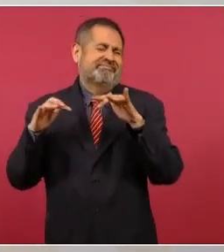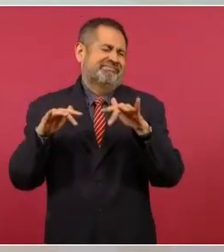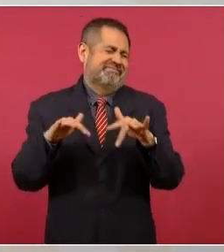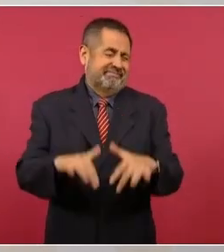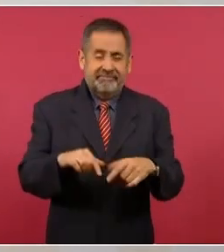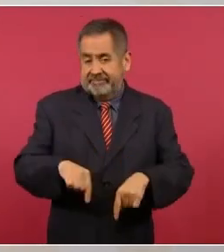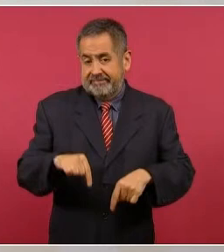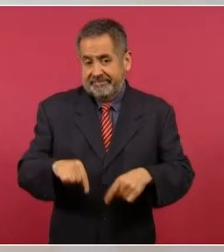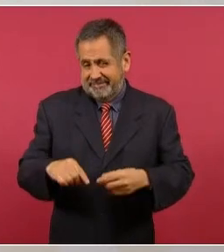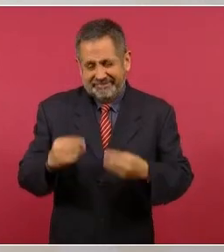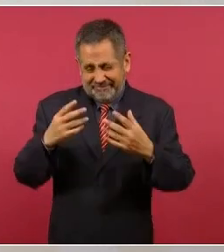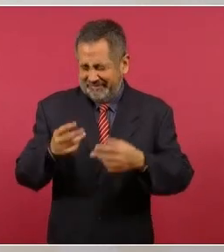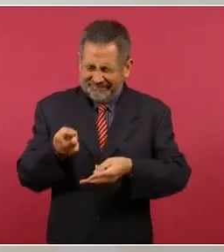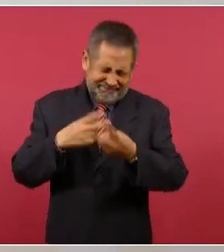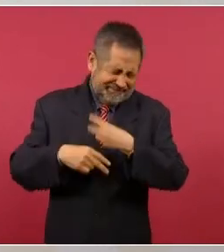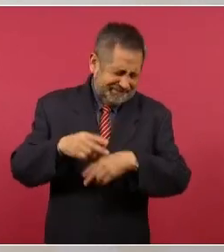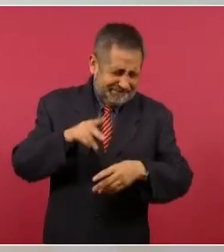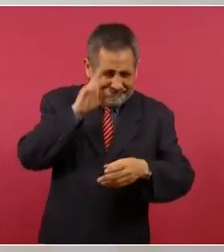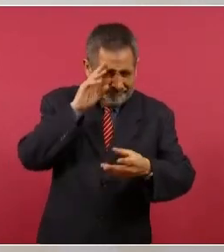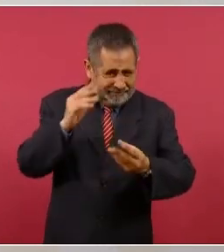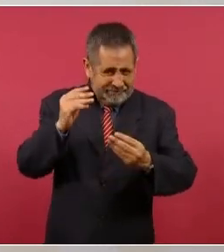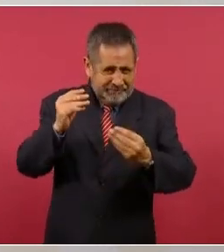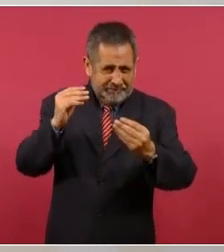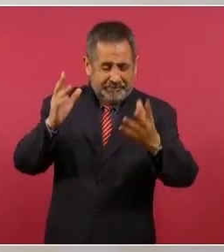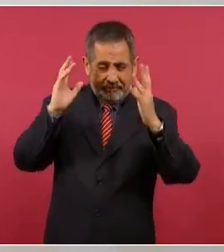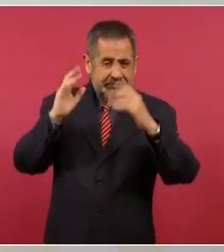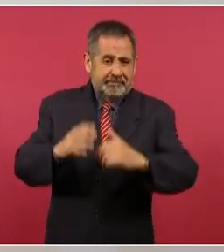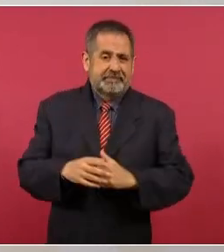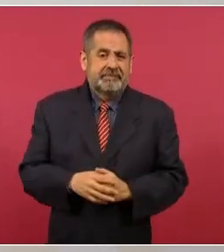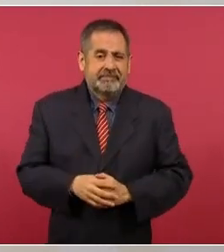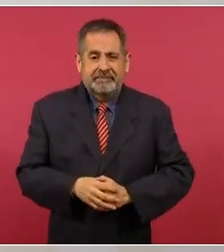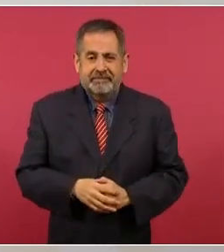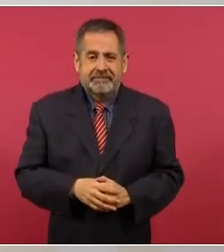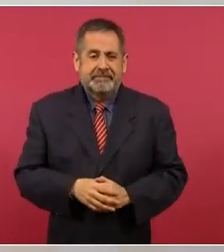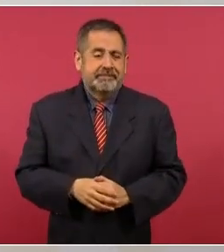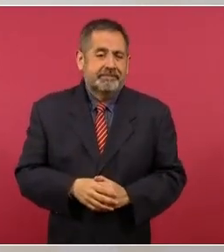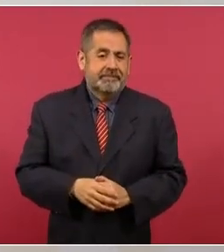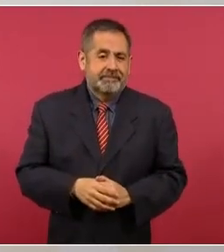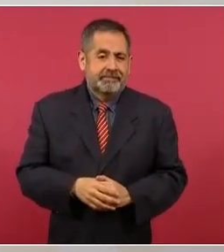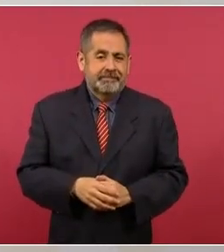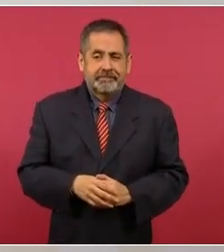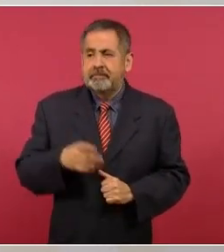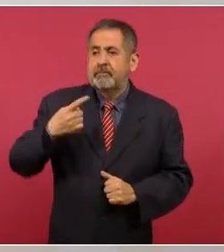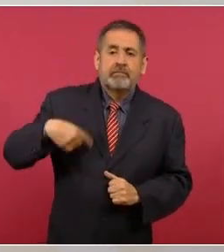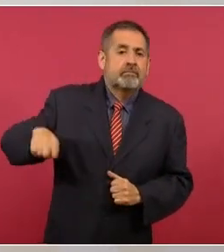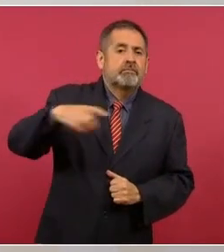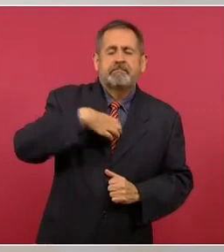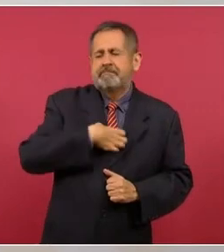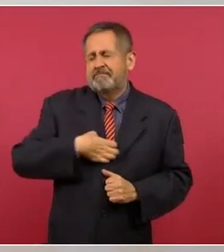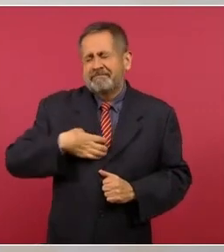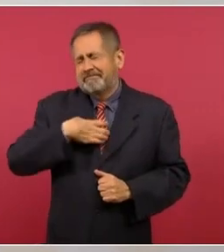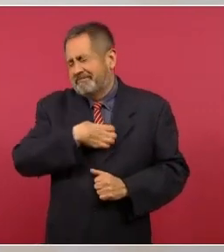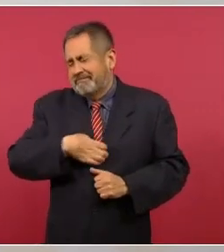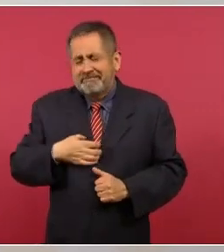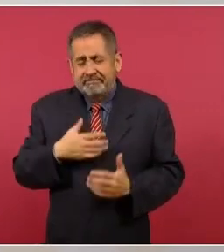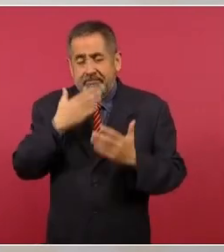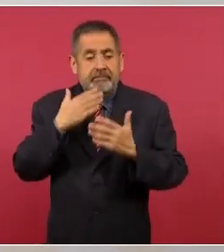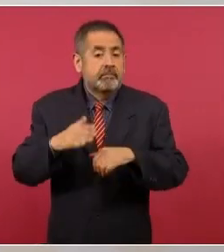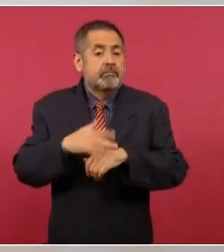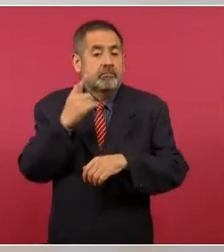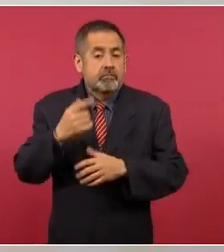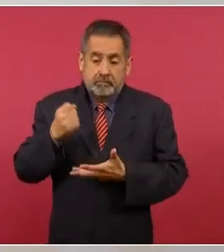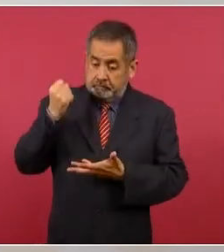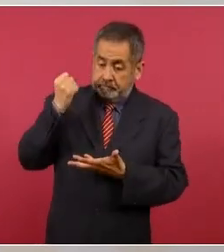Vienen muchísimos acarreados que están contentos porque el